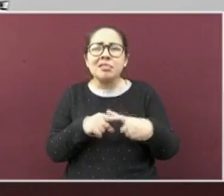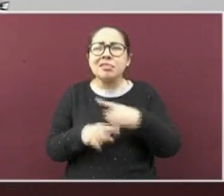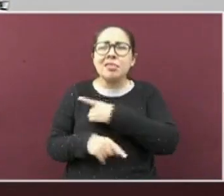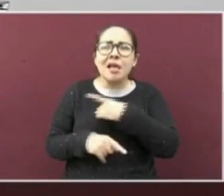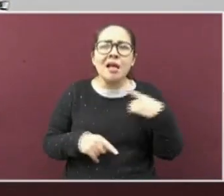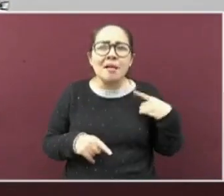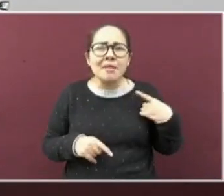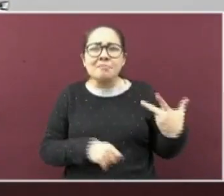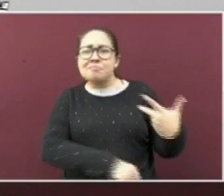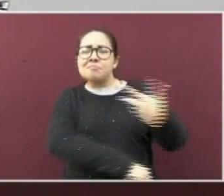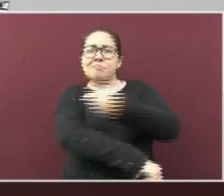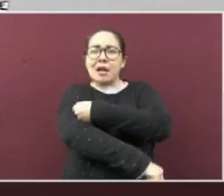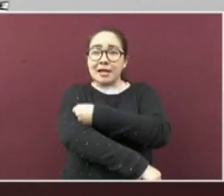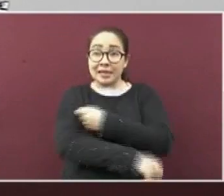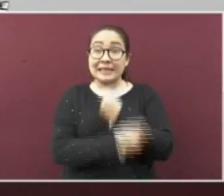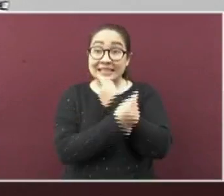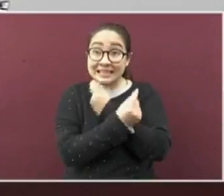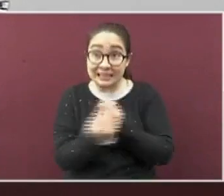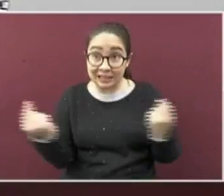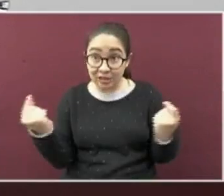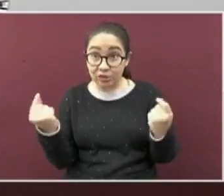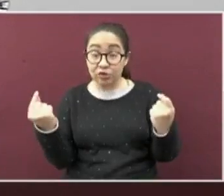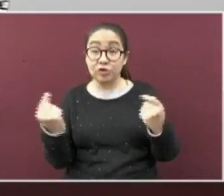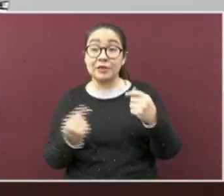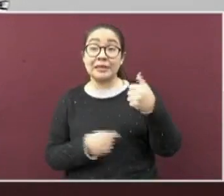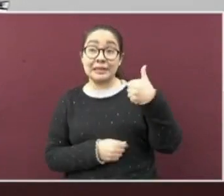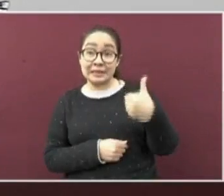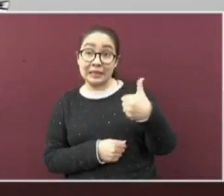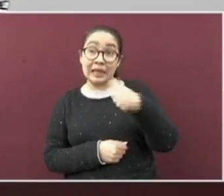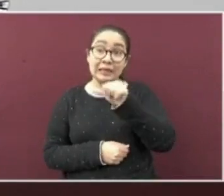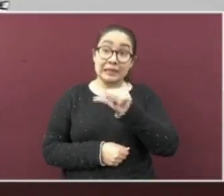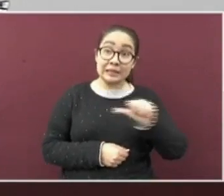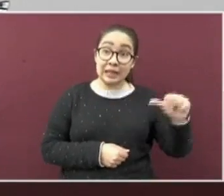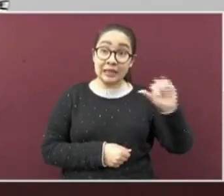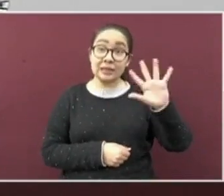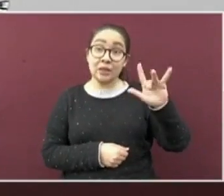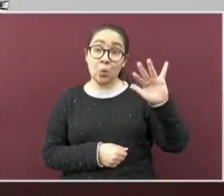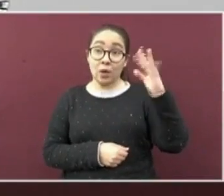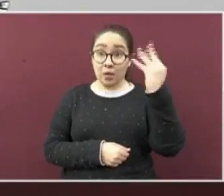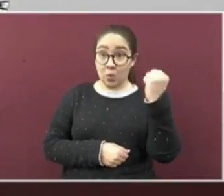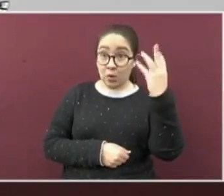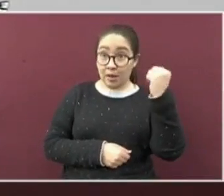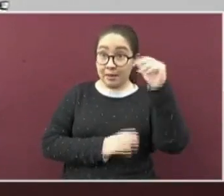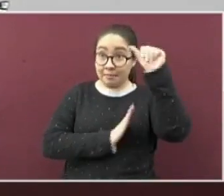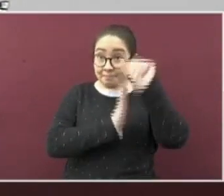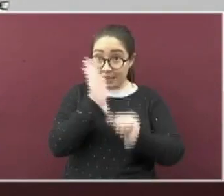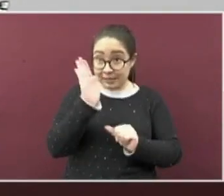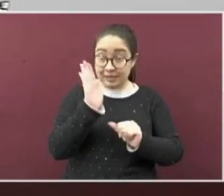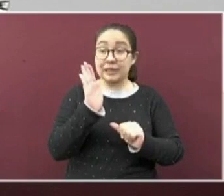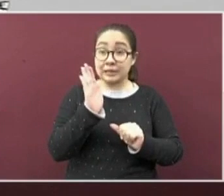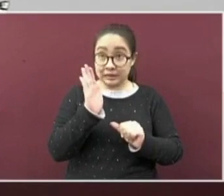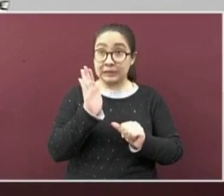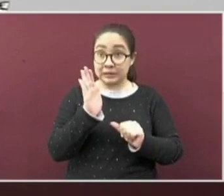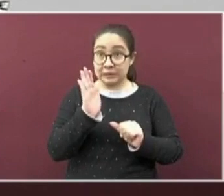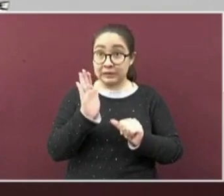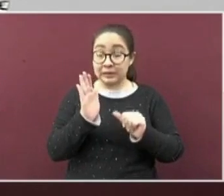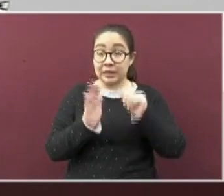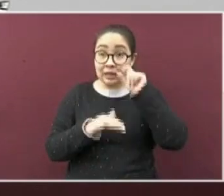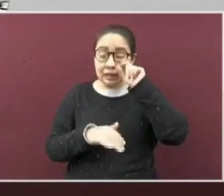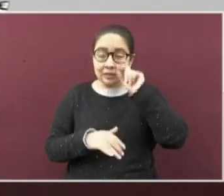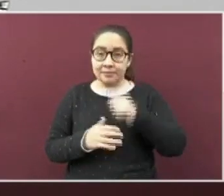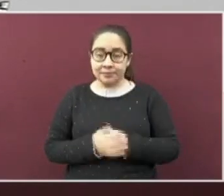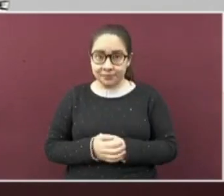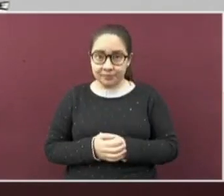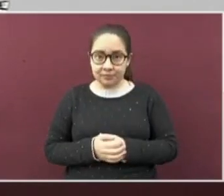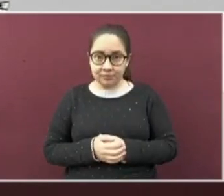Los niños de 6 a 59 meses de edad. De este grupo,